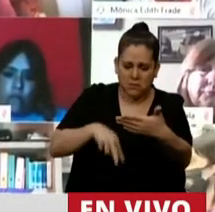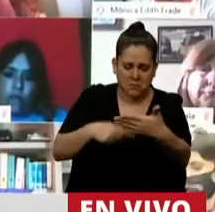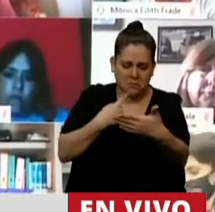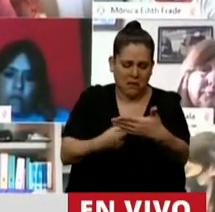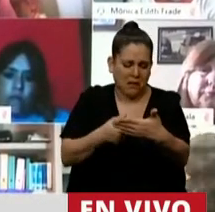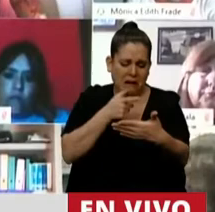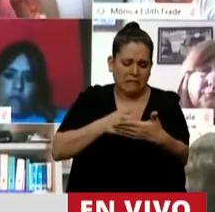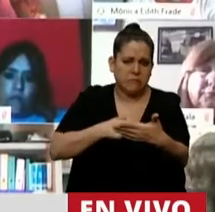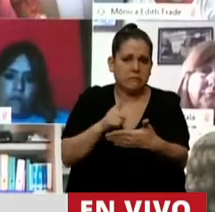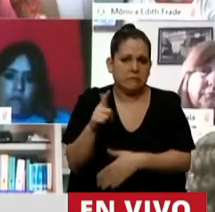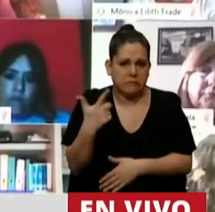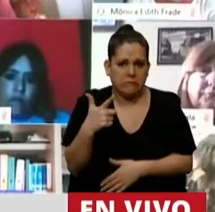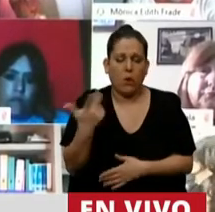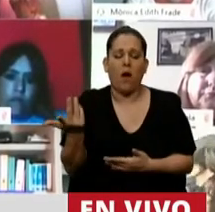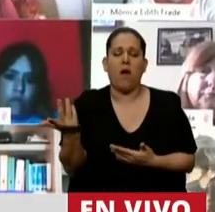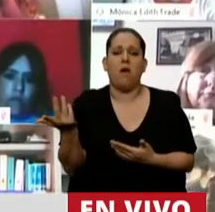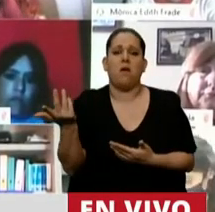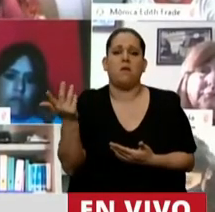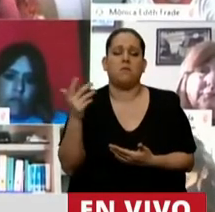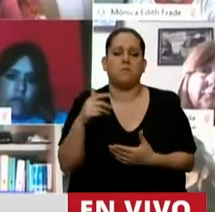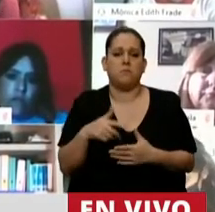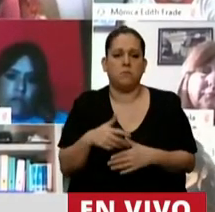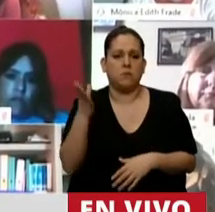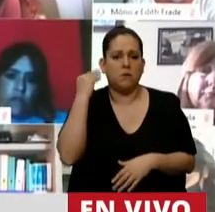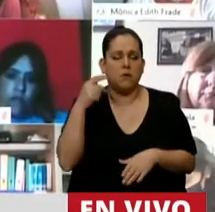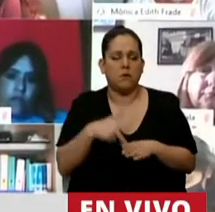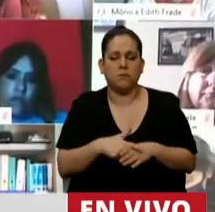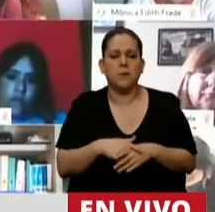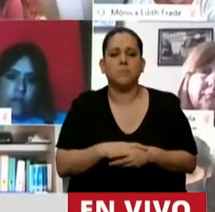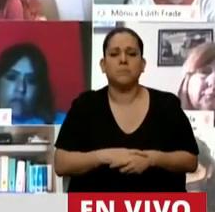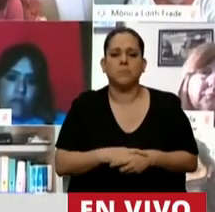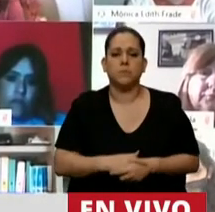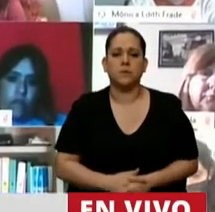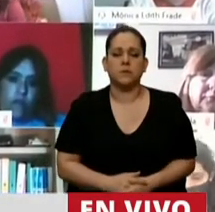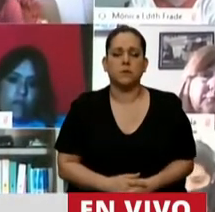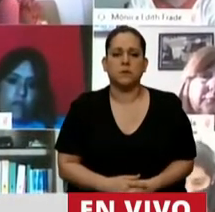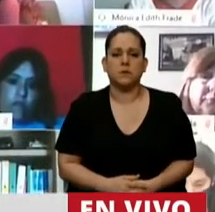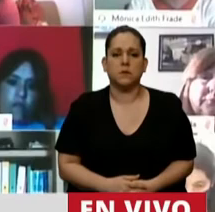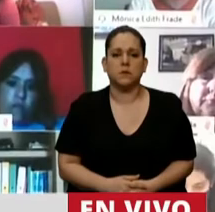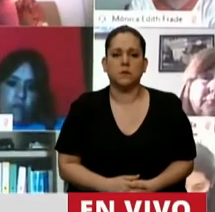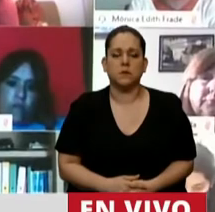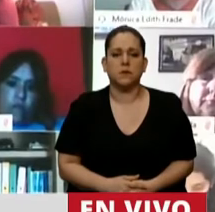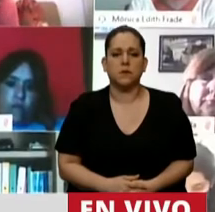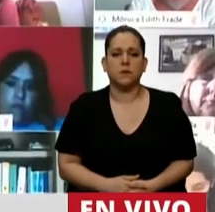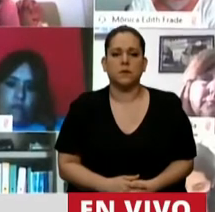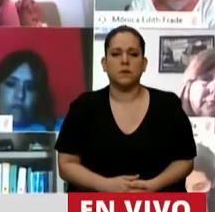información técnica y sencilla que le